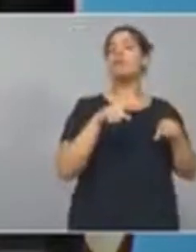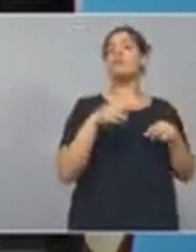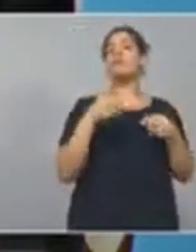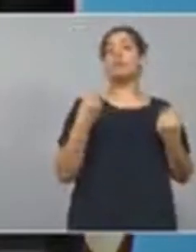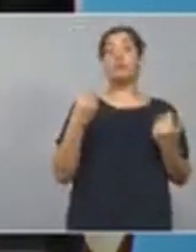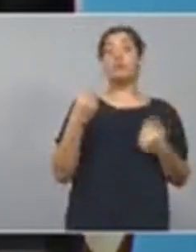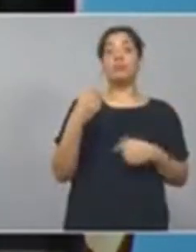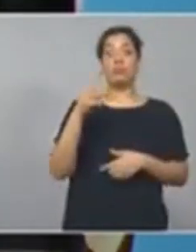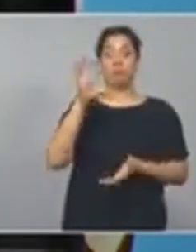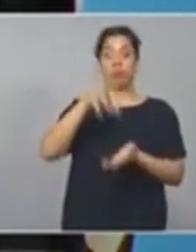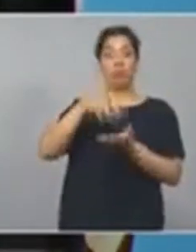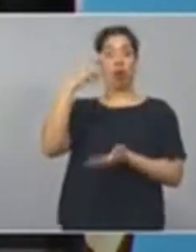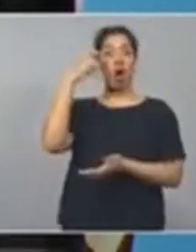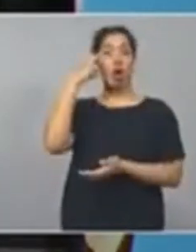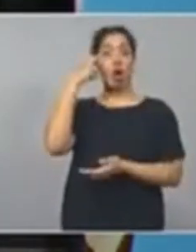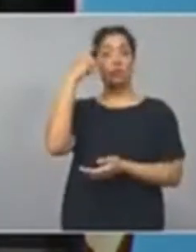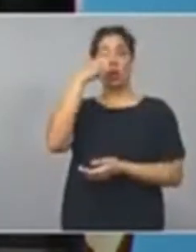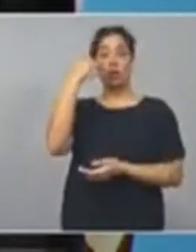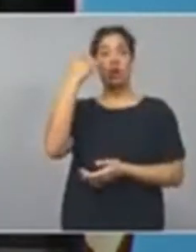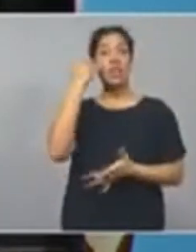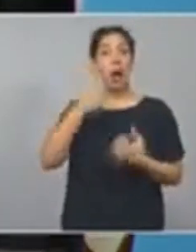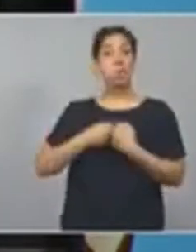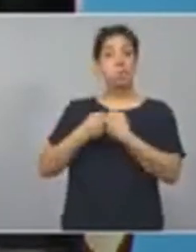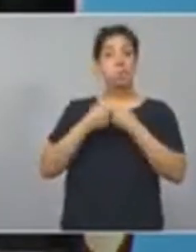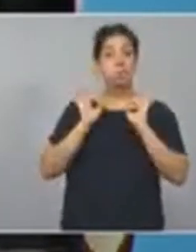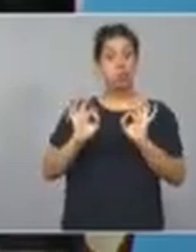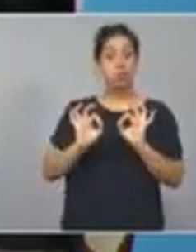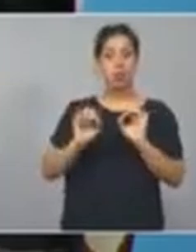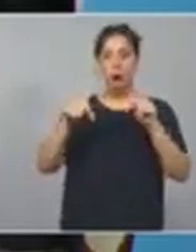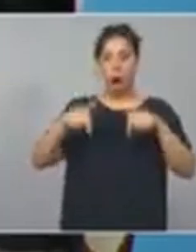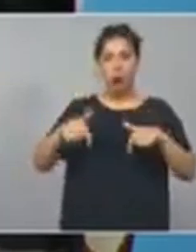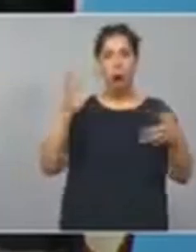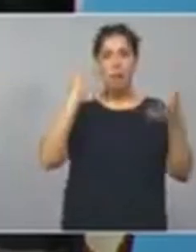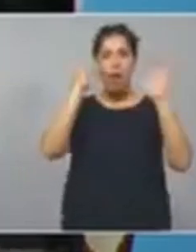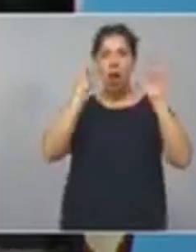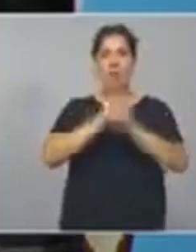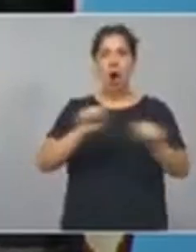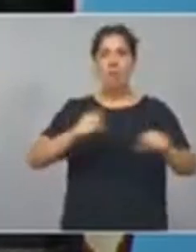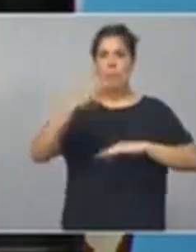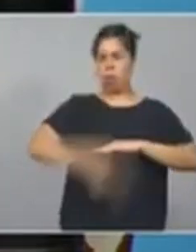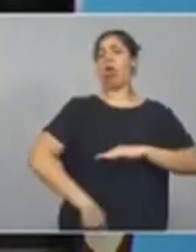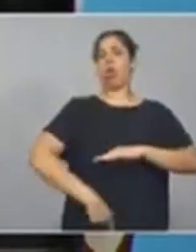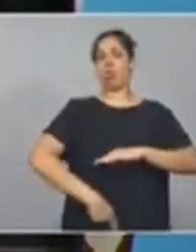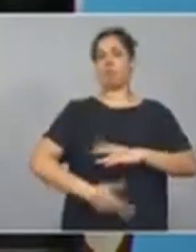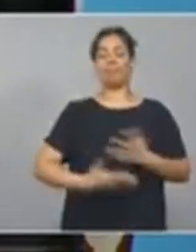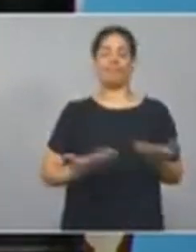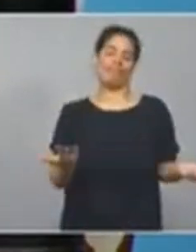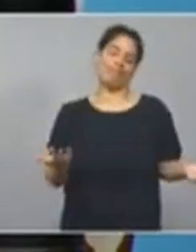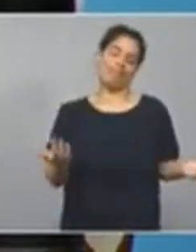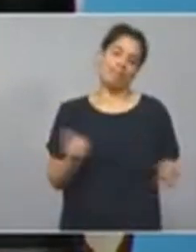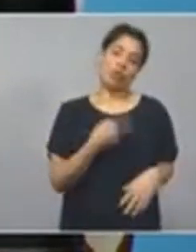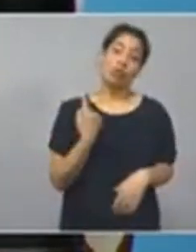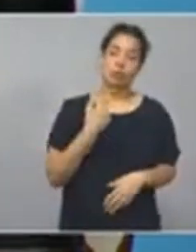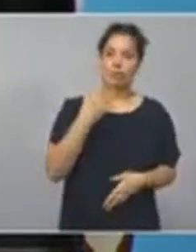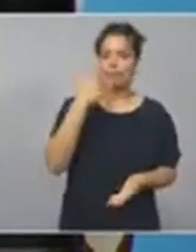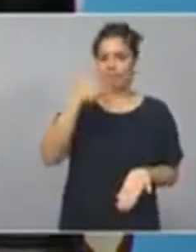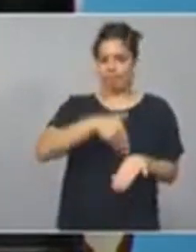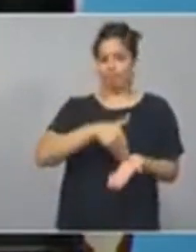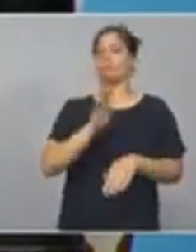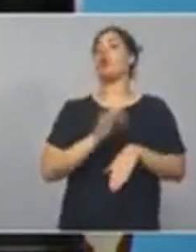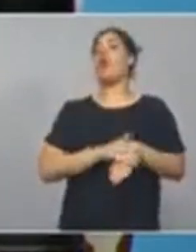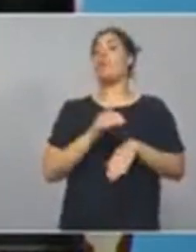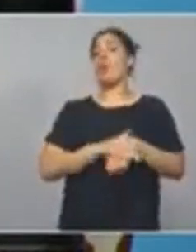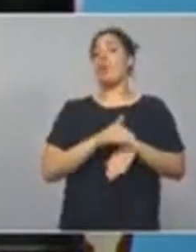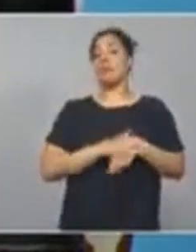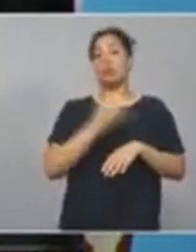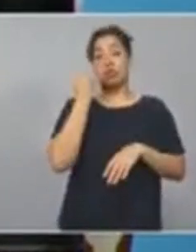dejó de pagar mi ley ilegalmente. Bueno, de la misma forma, nosotros tenemos un compromiso sellado en